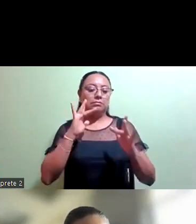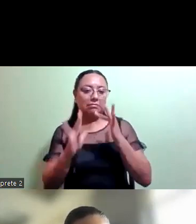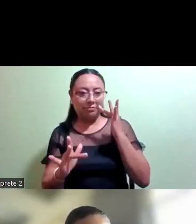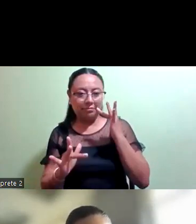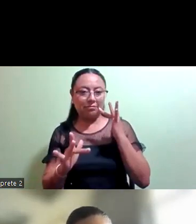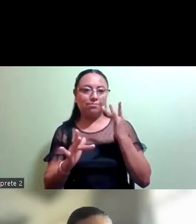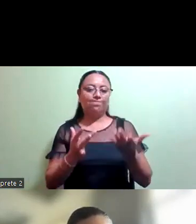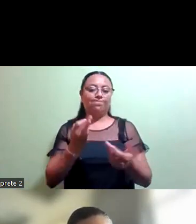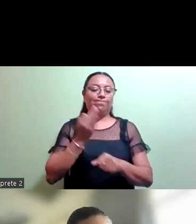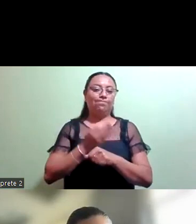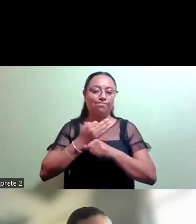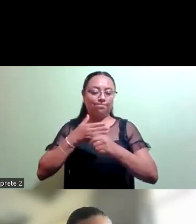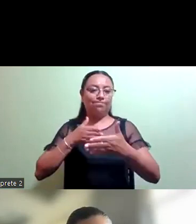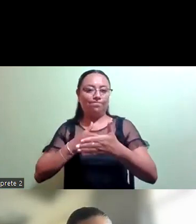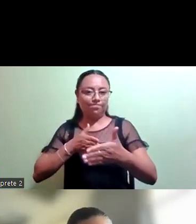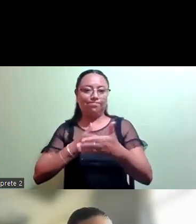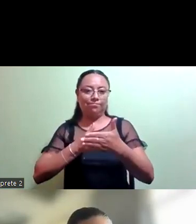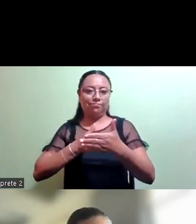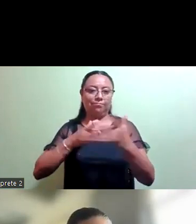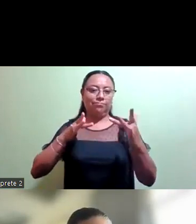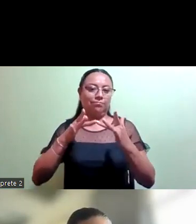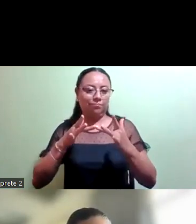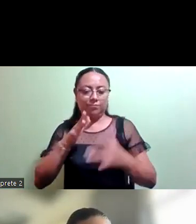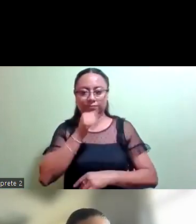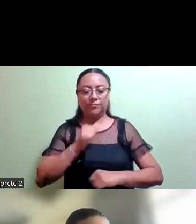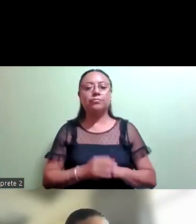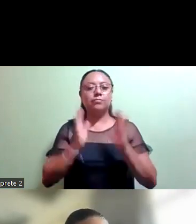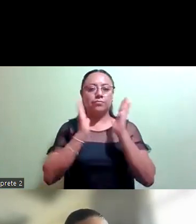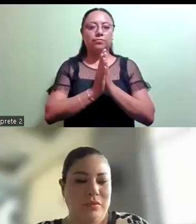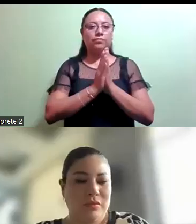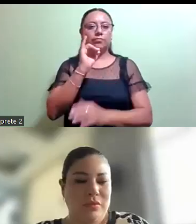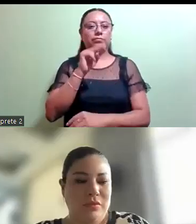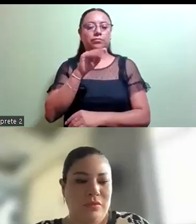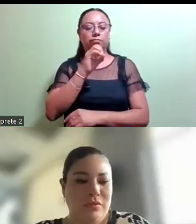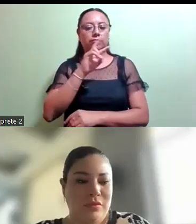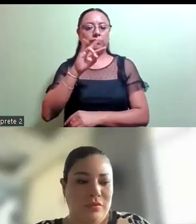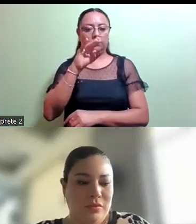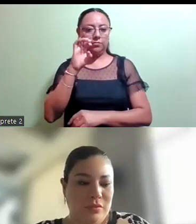Por favor, innovación, son tan amables de...